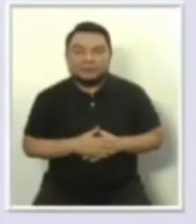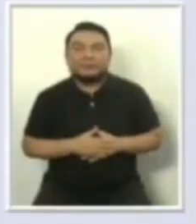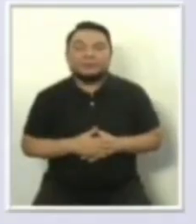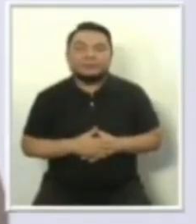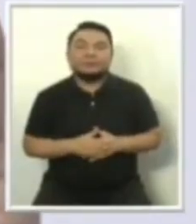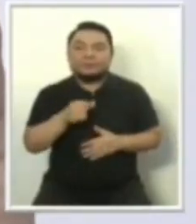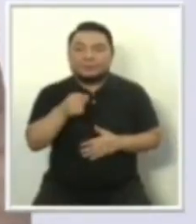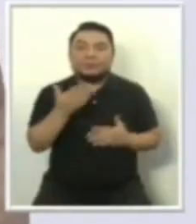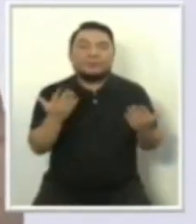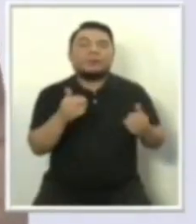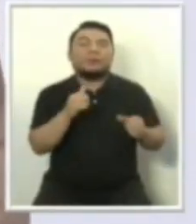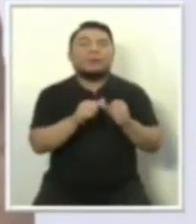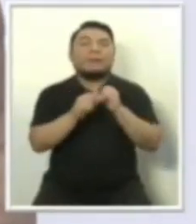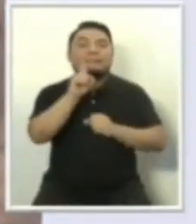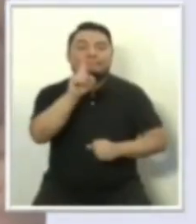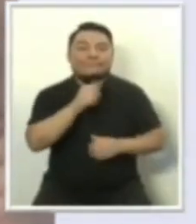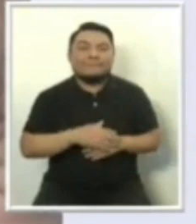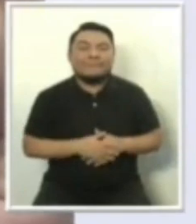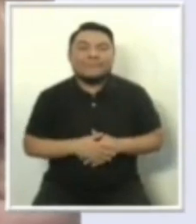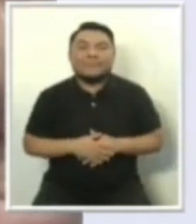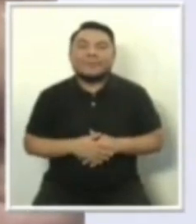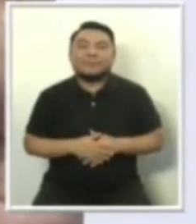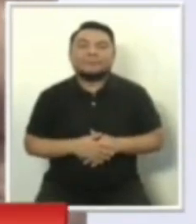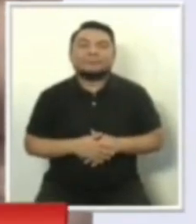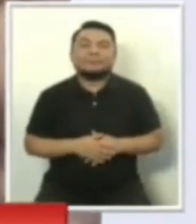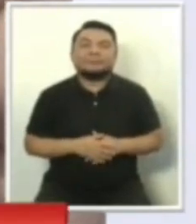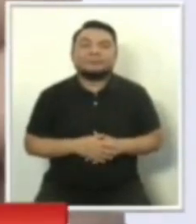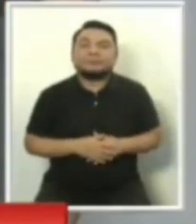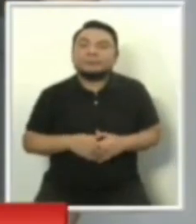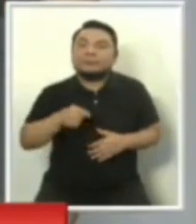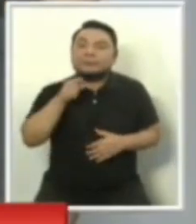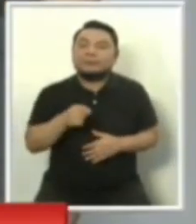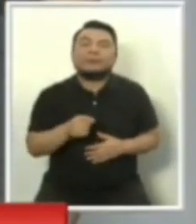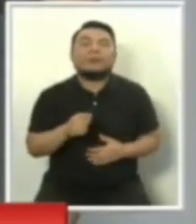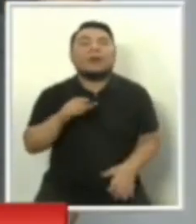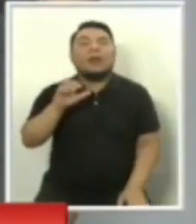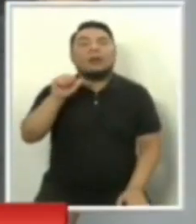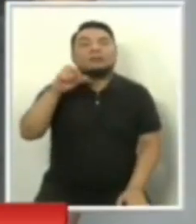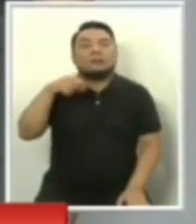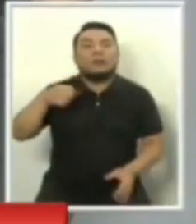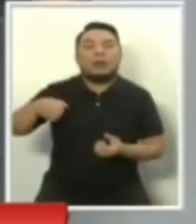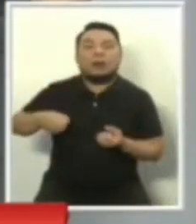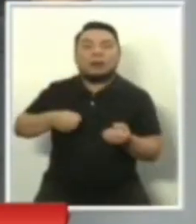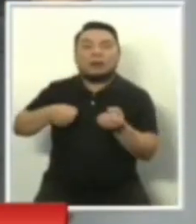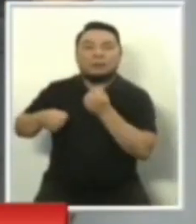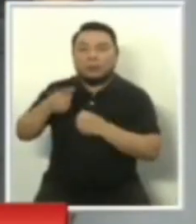diálogo que tratará temas de medidas frente a la pandemia. El número 1, Acción Popular, Johnny Lescano.